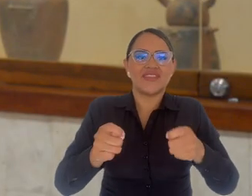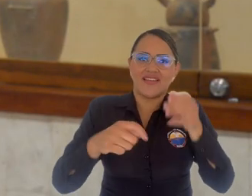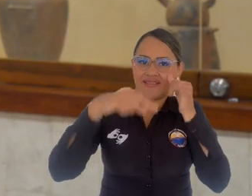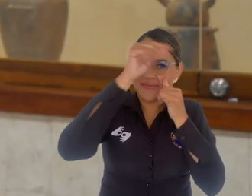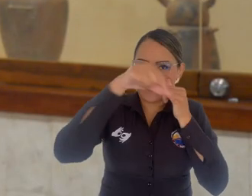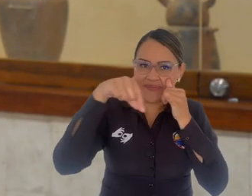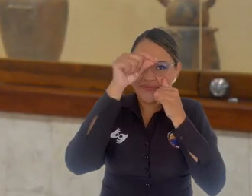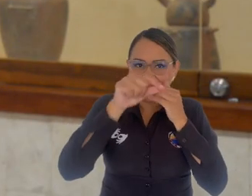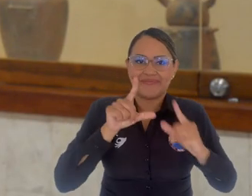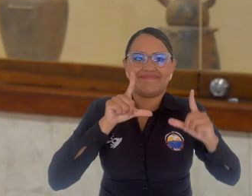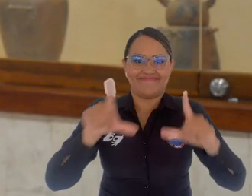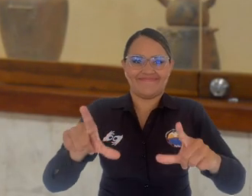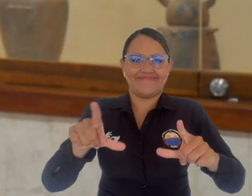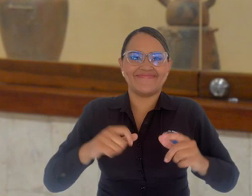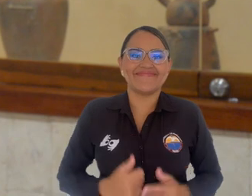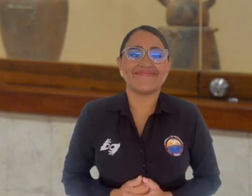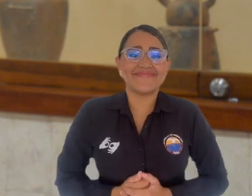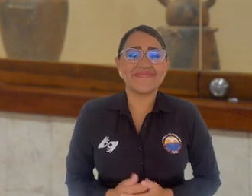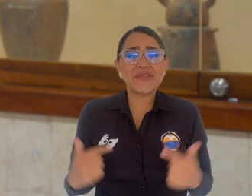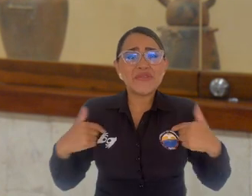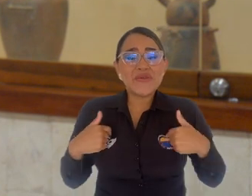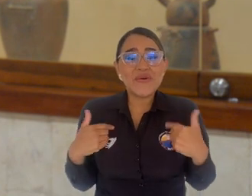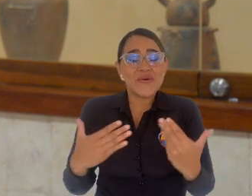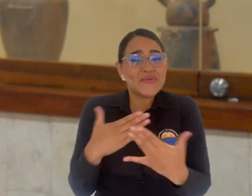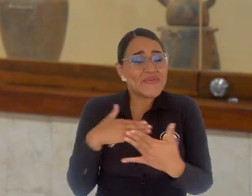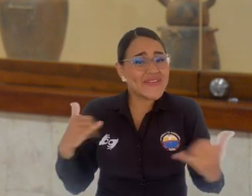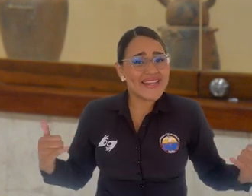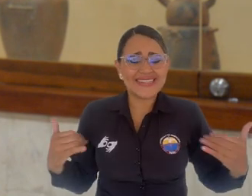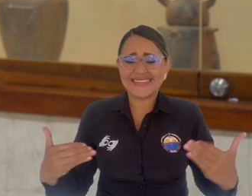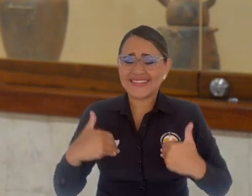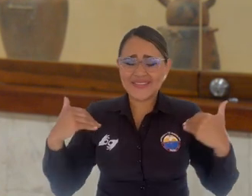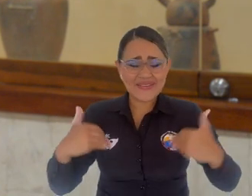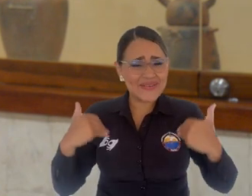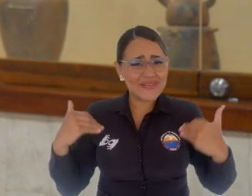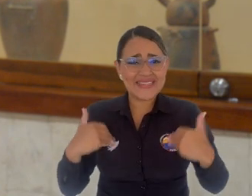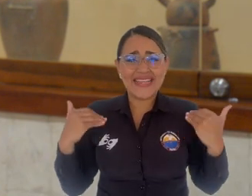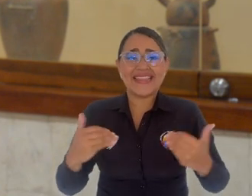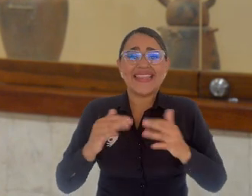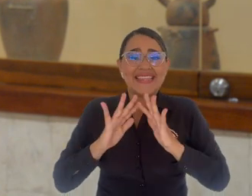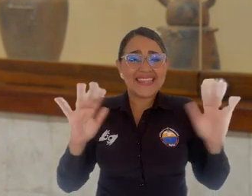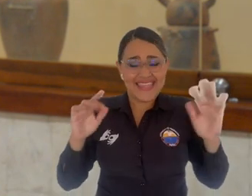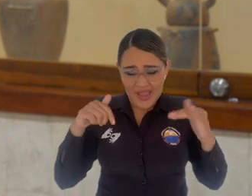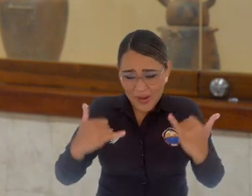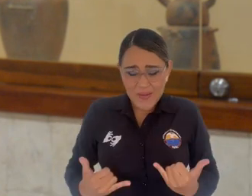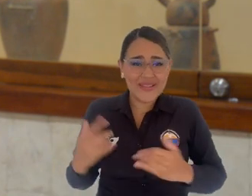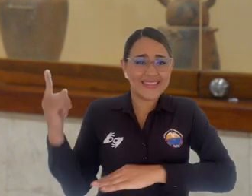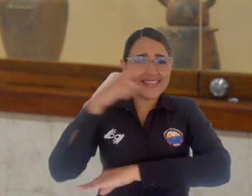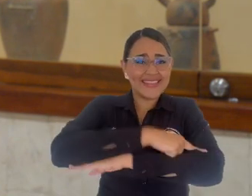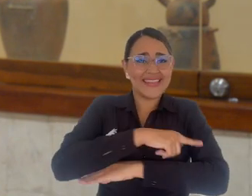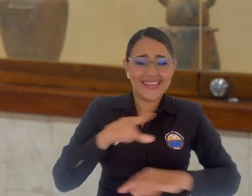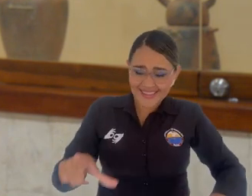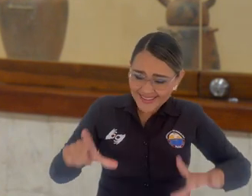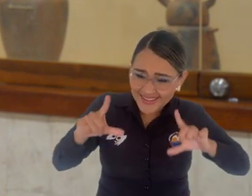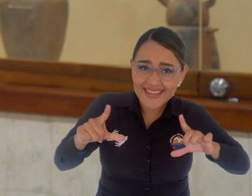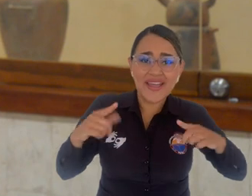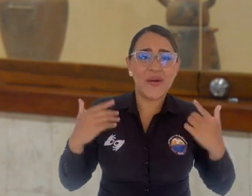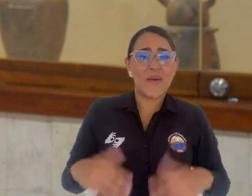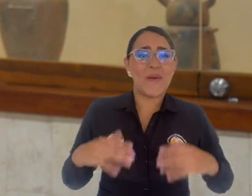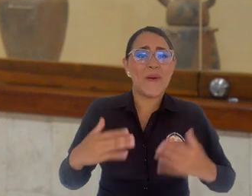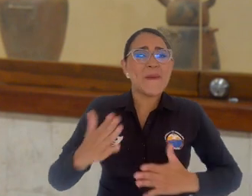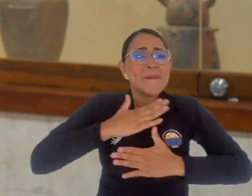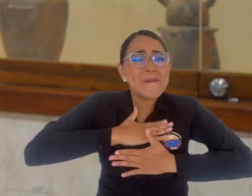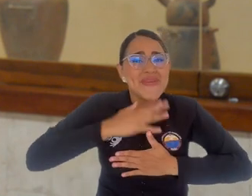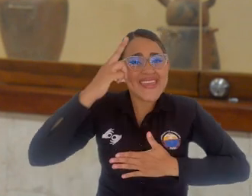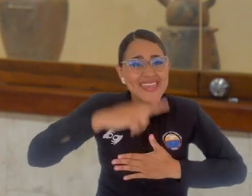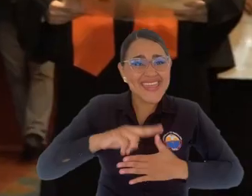encontrados, primero una enorme felicidad por haber recibido en este día el título de ingeniero